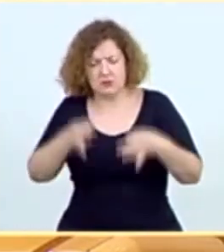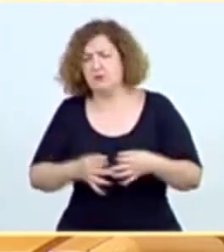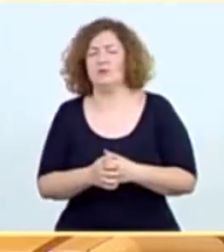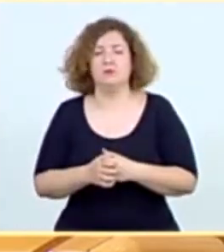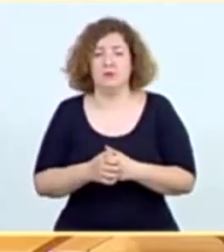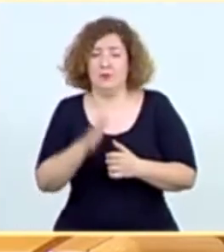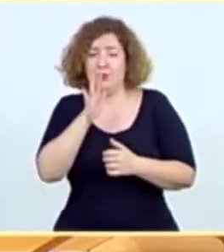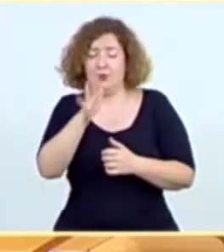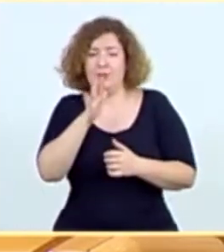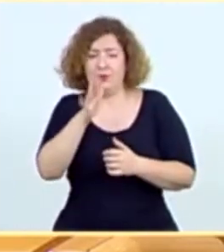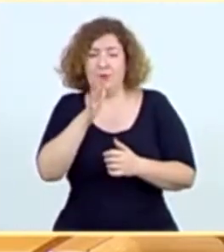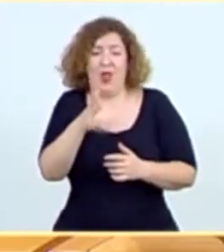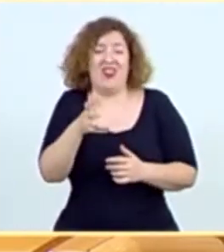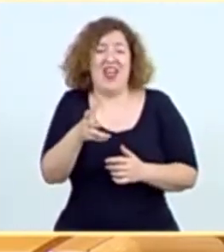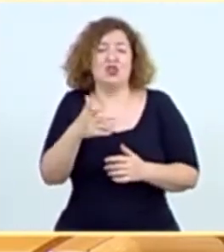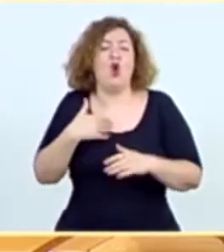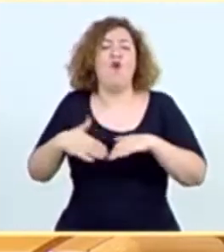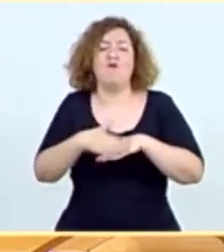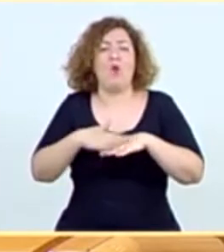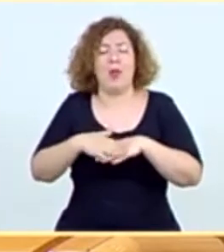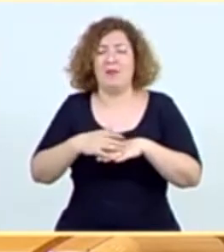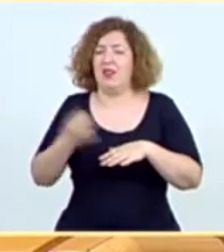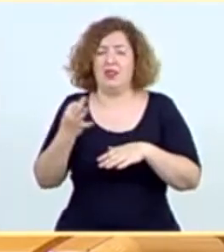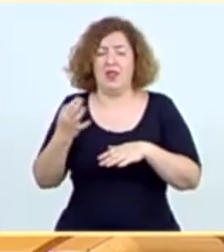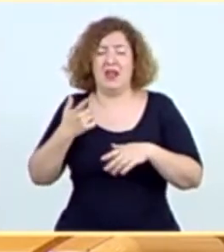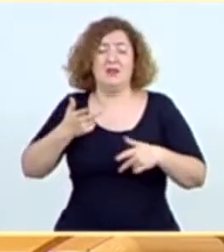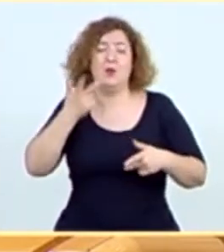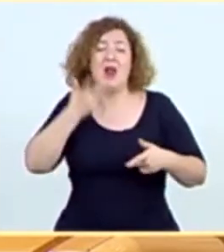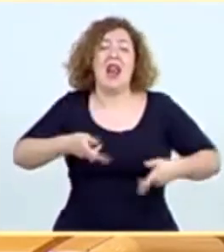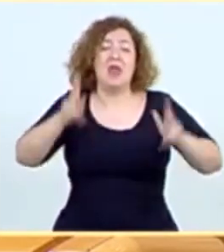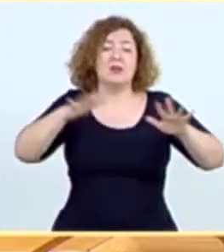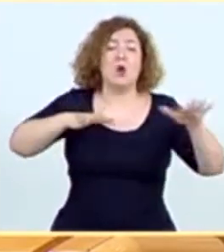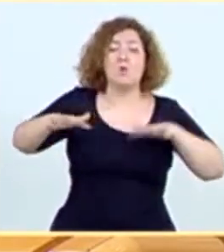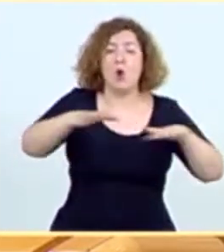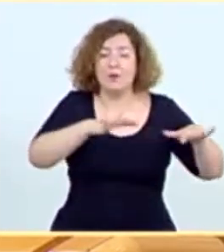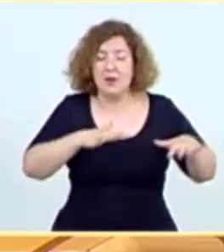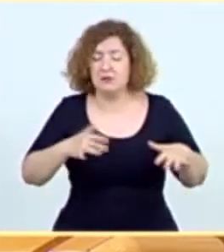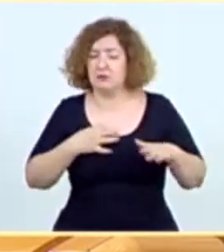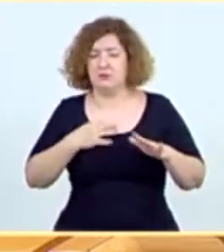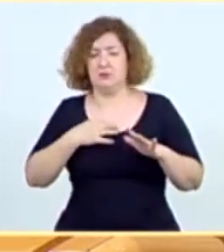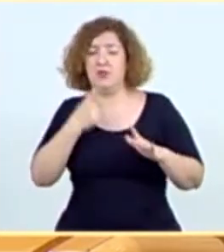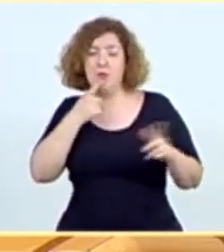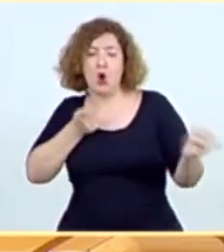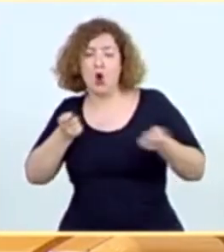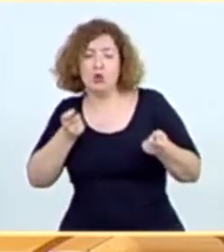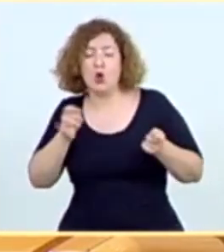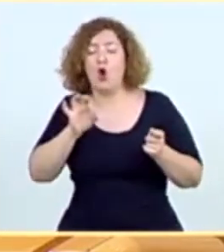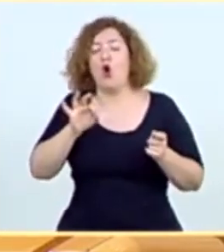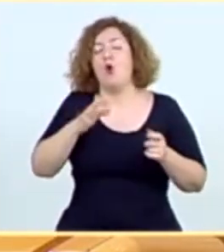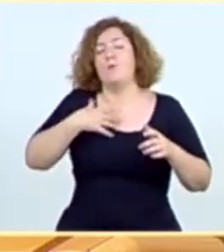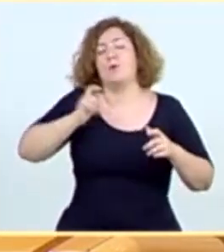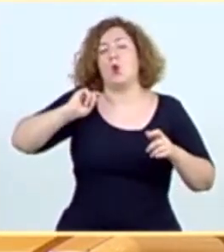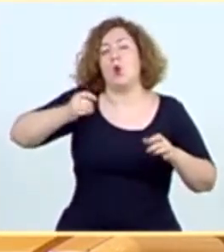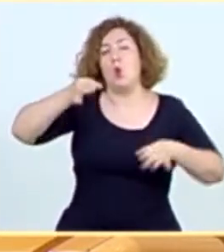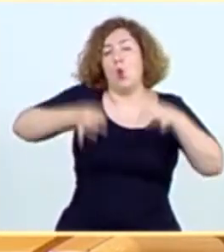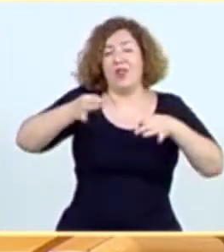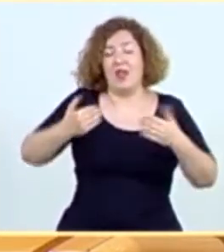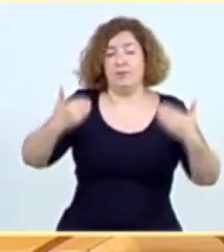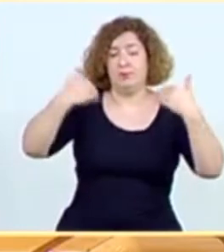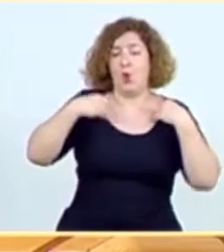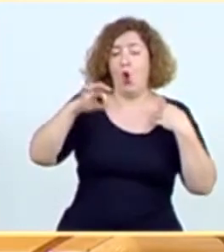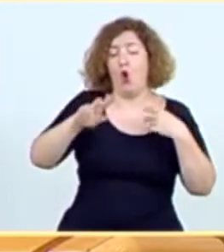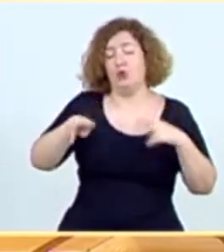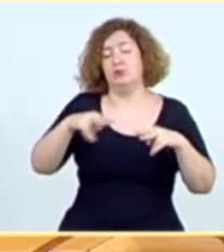un derecho fundamental, como es la libertad de movimiento, tiene que haber un control o bien del Congreso o bien de la autoridad judicial, creo que esto es suficiente.